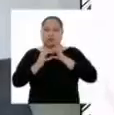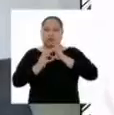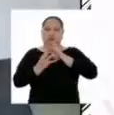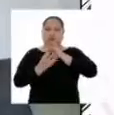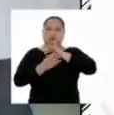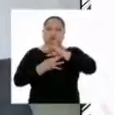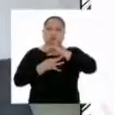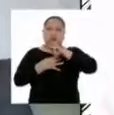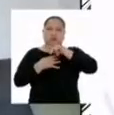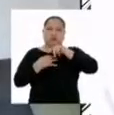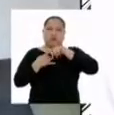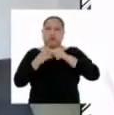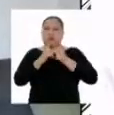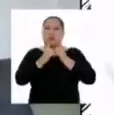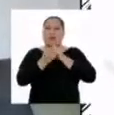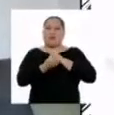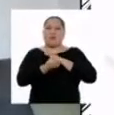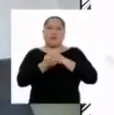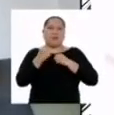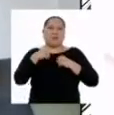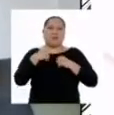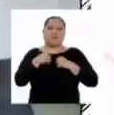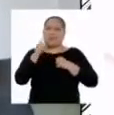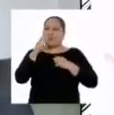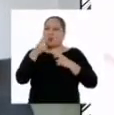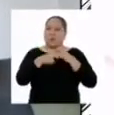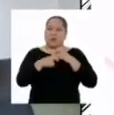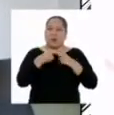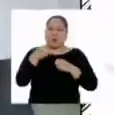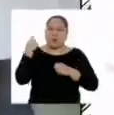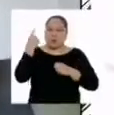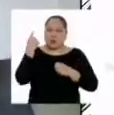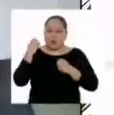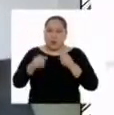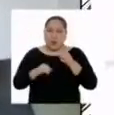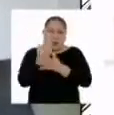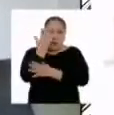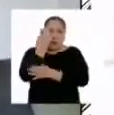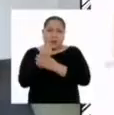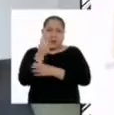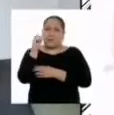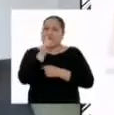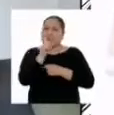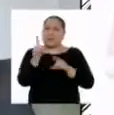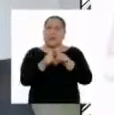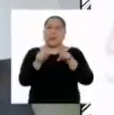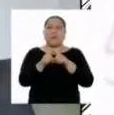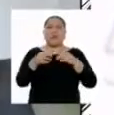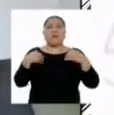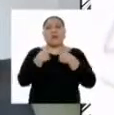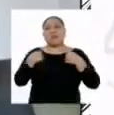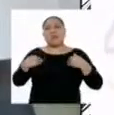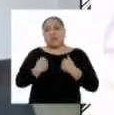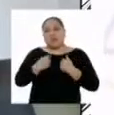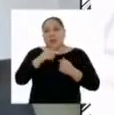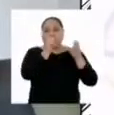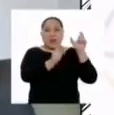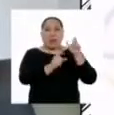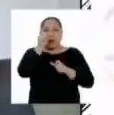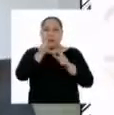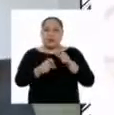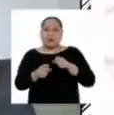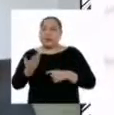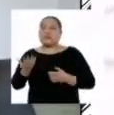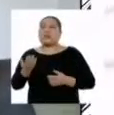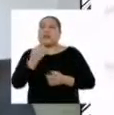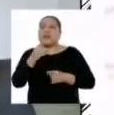plantas caiga. Esto podría ser un problema no solamente para las plantas, pero también para los animales y las personas